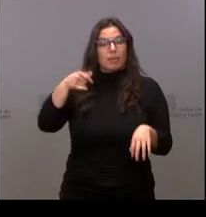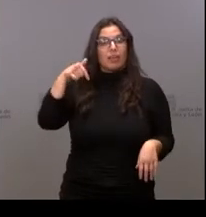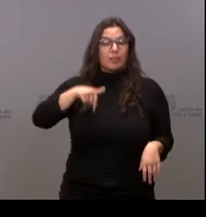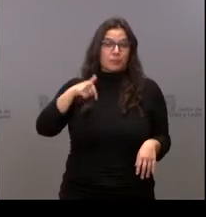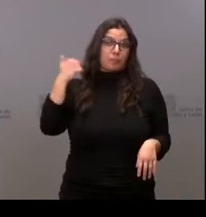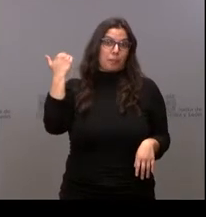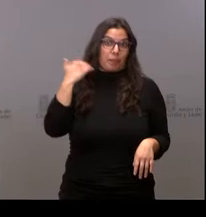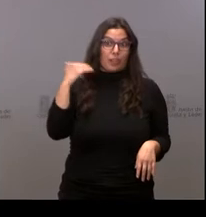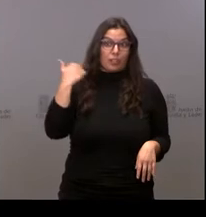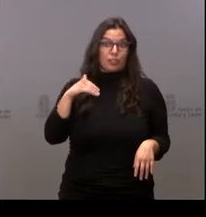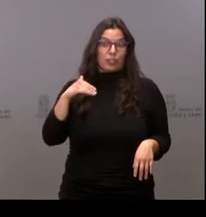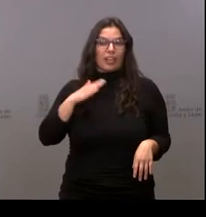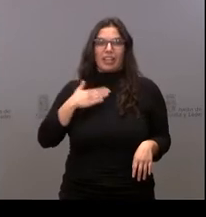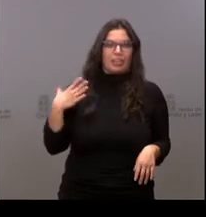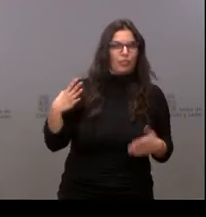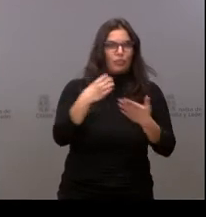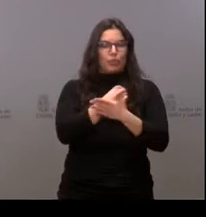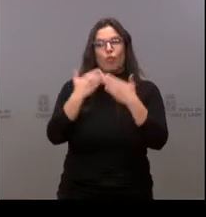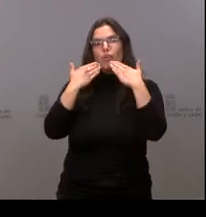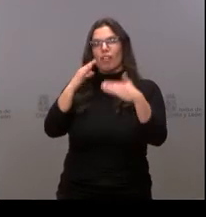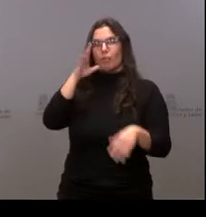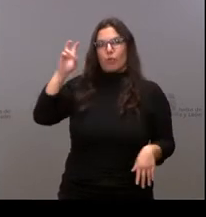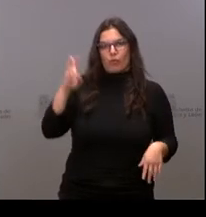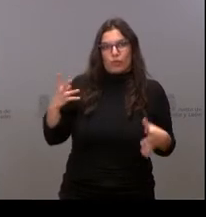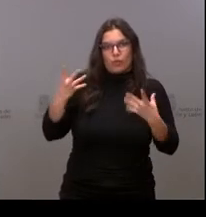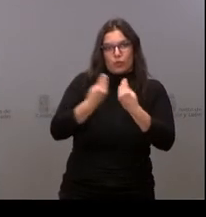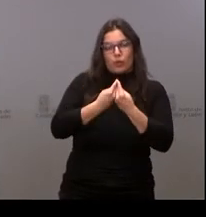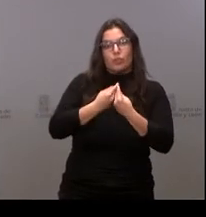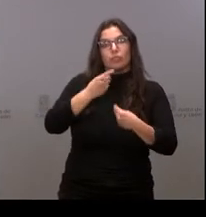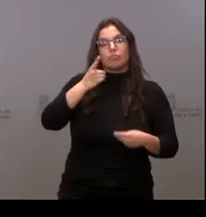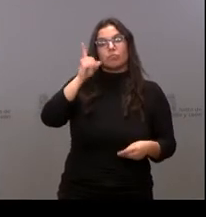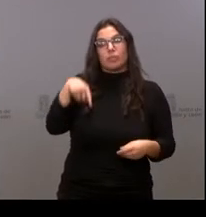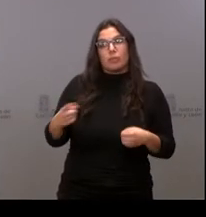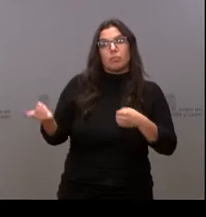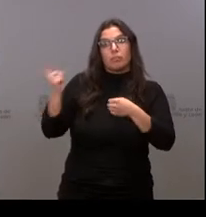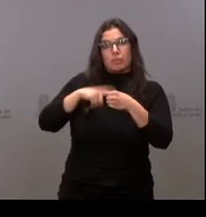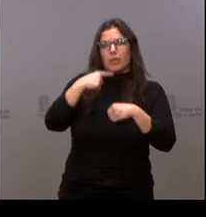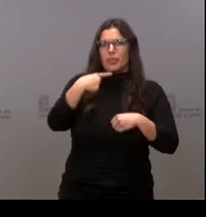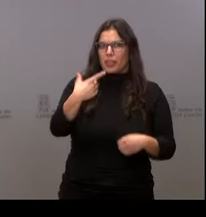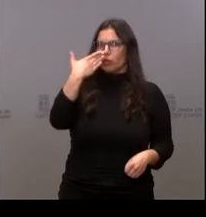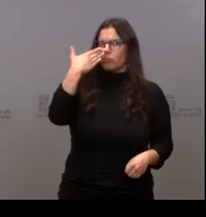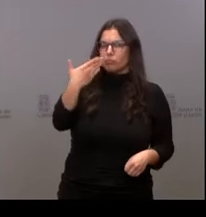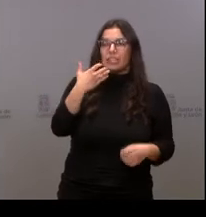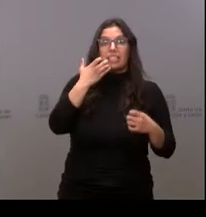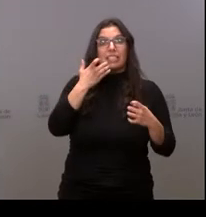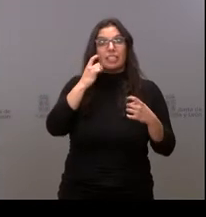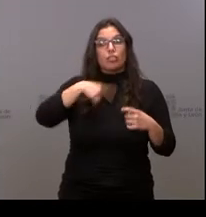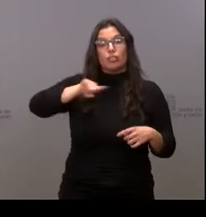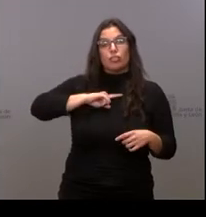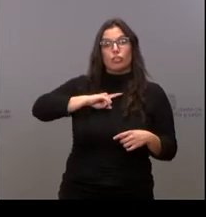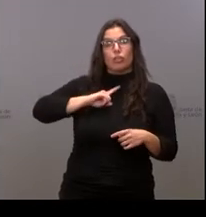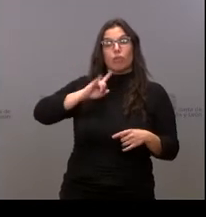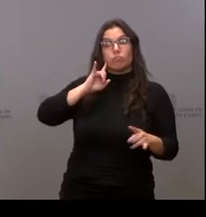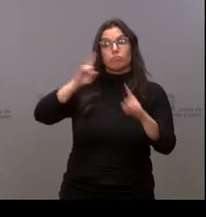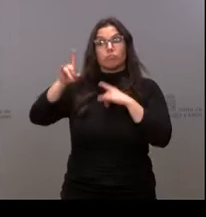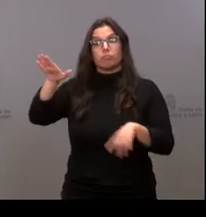es la Soria de todos los sorianos. Gracias por estar aquí con nosotros y poder contar contigo, y lo digo alto y claro, siempre que te llamamos por teléfono, estés en Soria